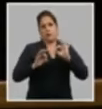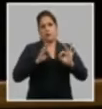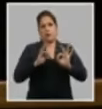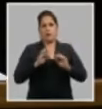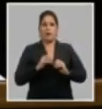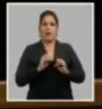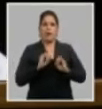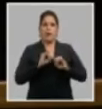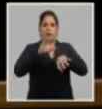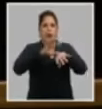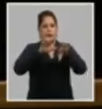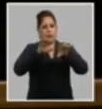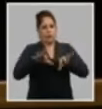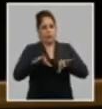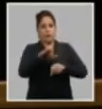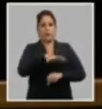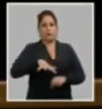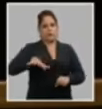informal.